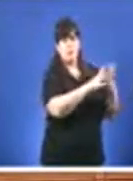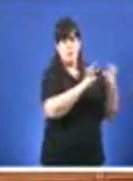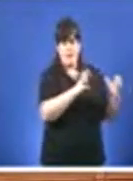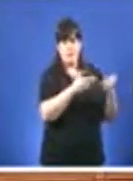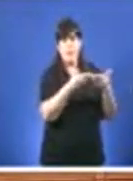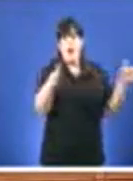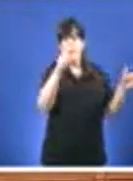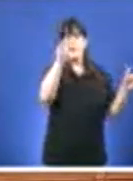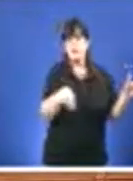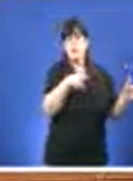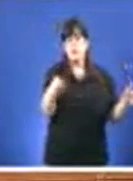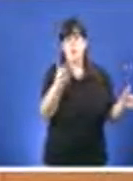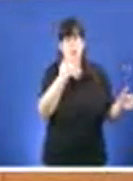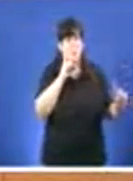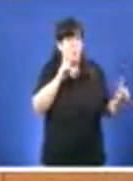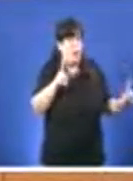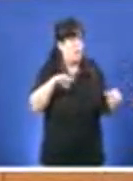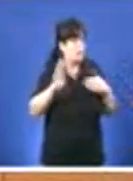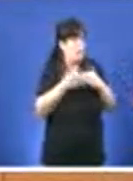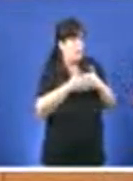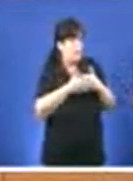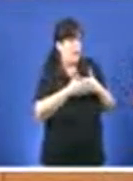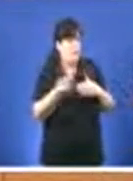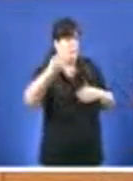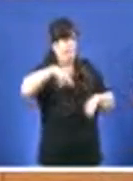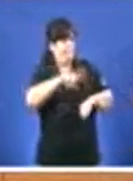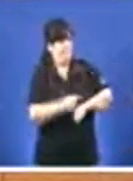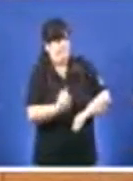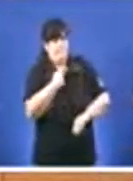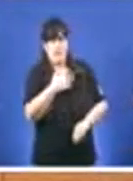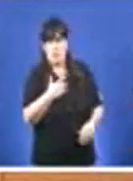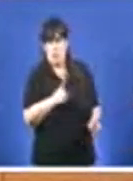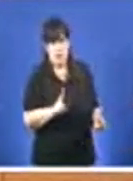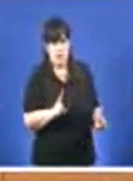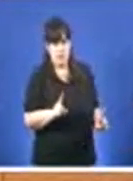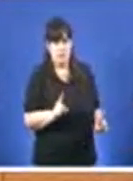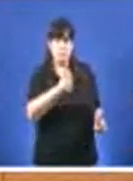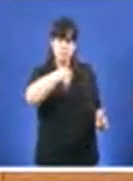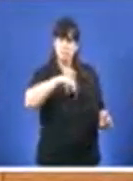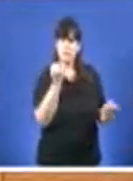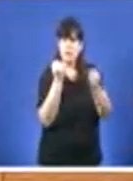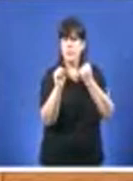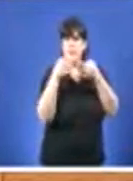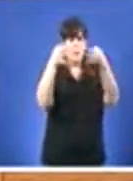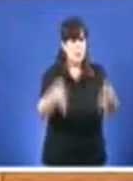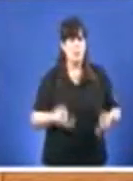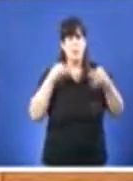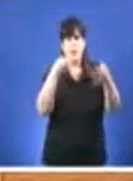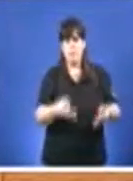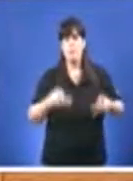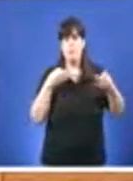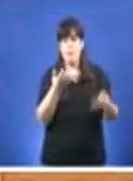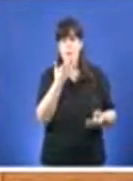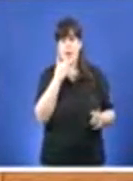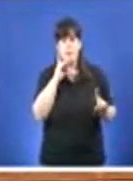non nos faga perder o tempo. Nos sempre vamos a actuar do mermo xeito cando teñamos alguna dúbida o